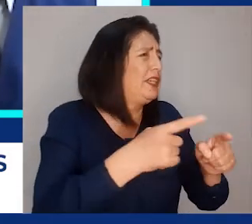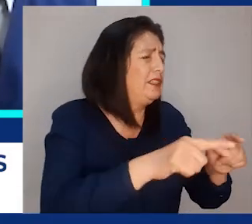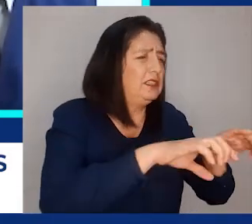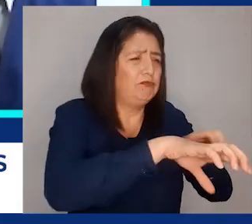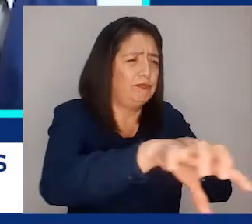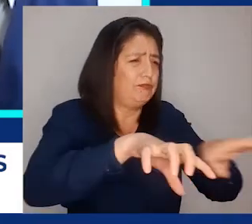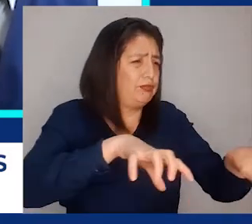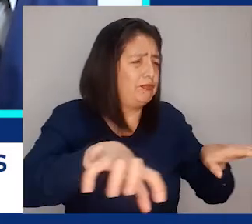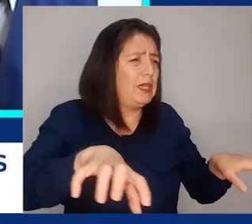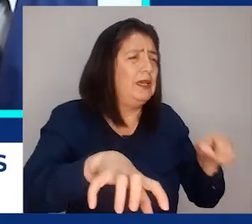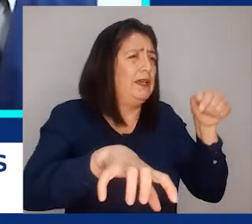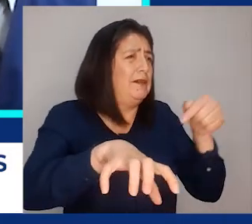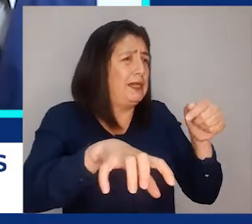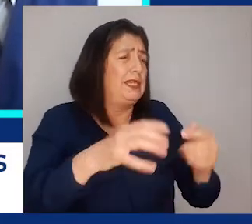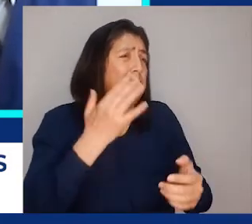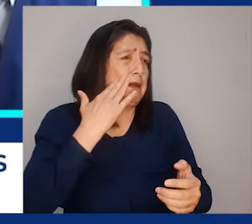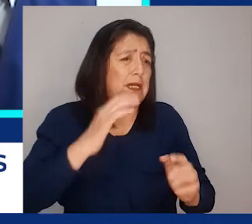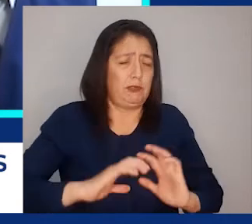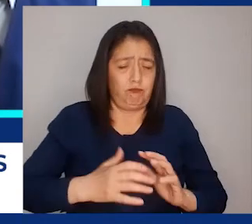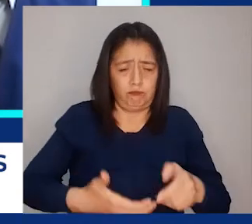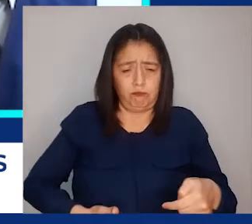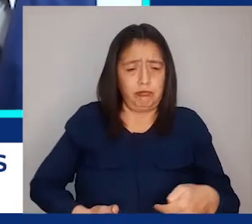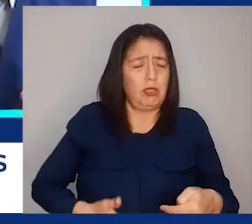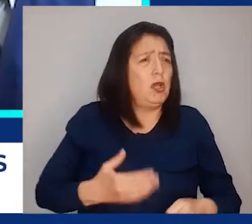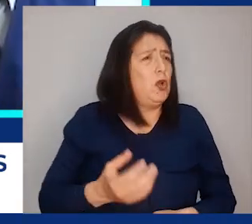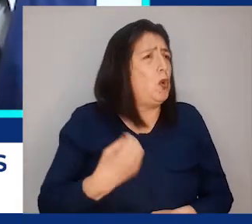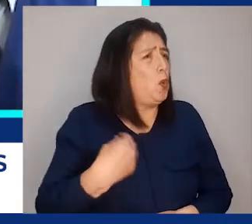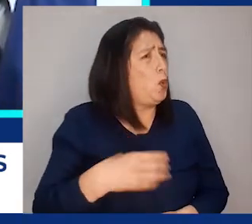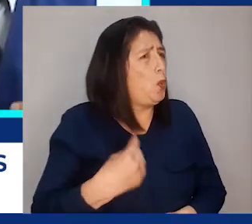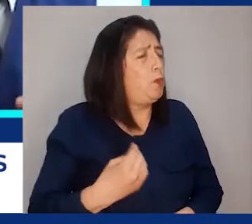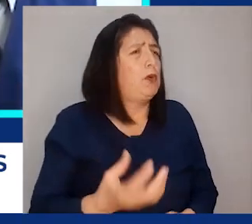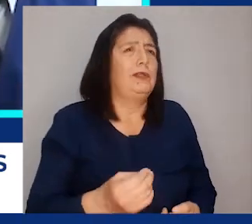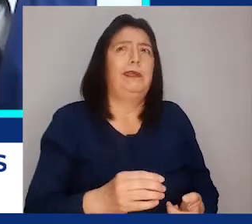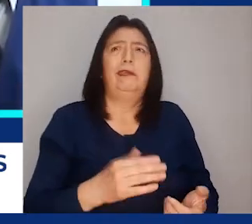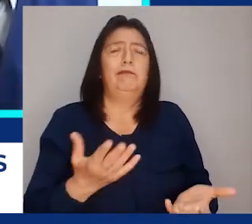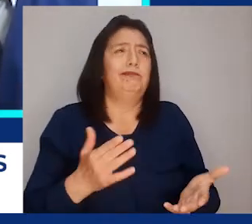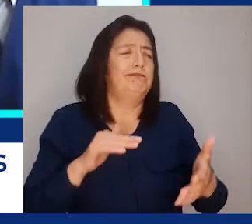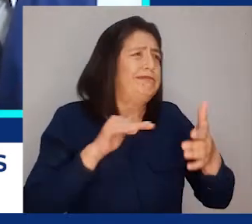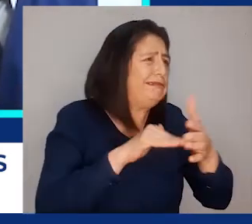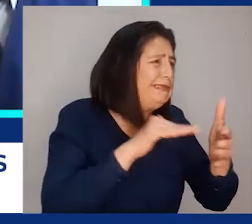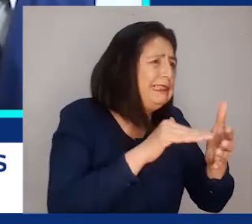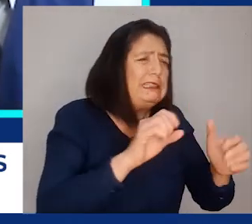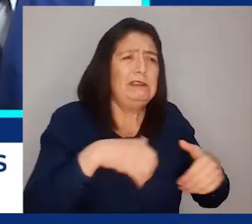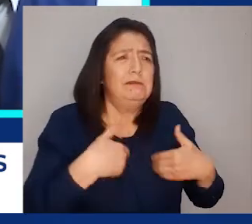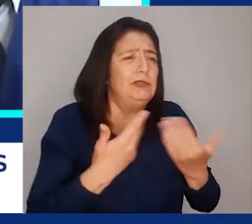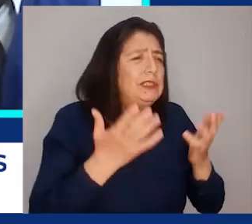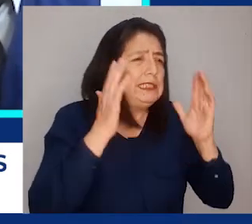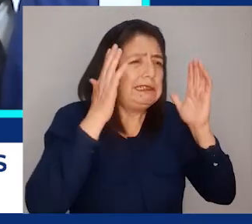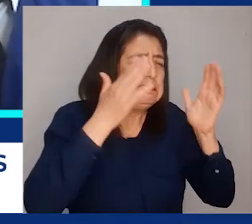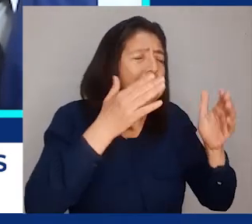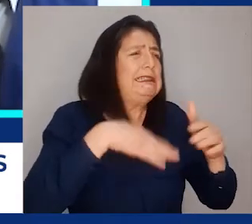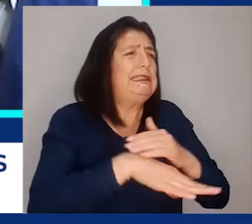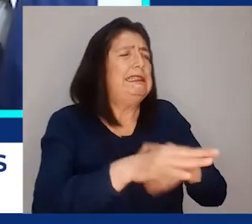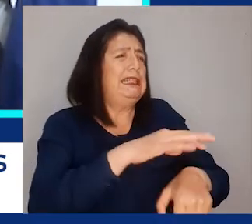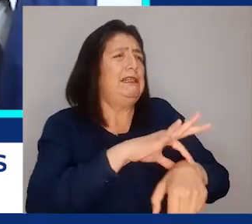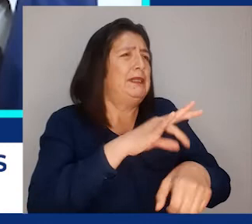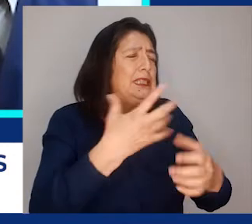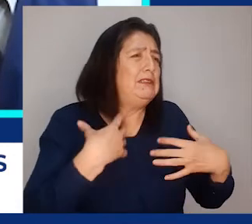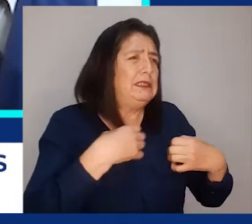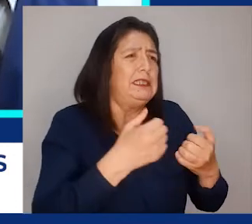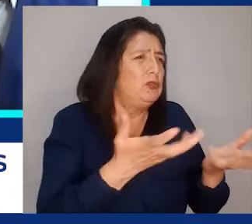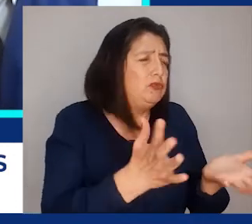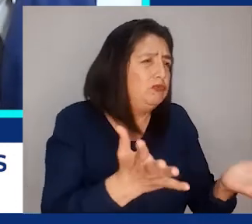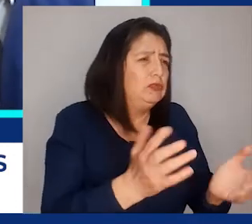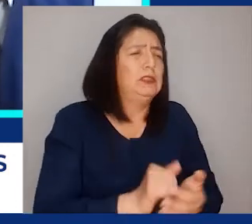las madres gestantes, teniendo en cuenta que tenían muchas restricciones para acceder a los servicios de